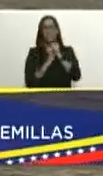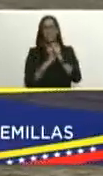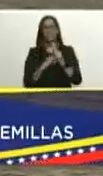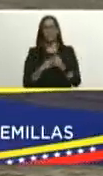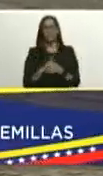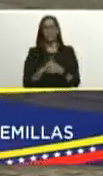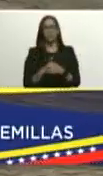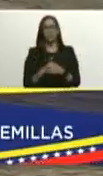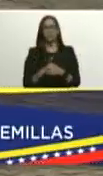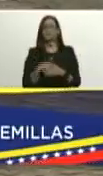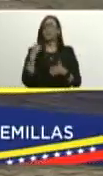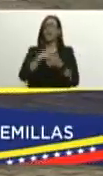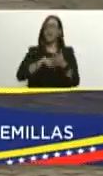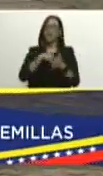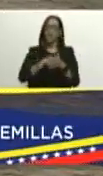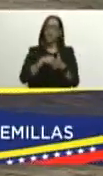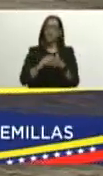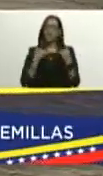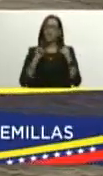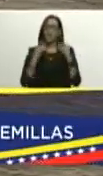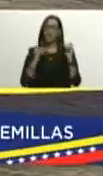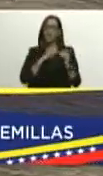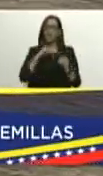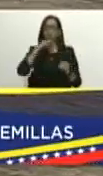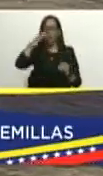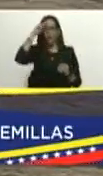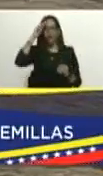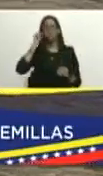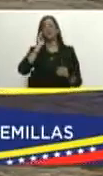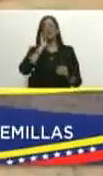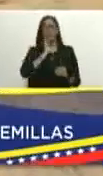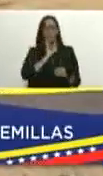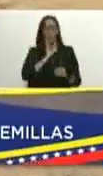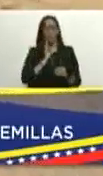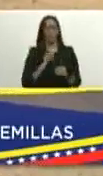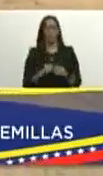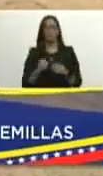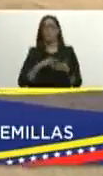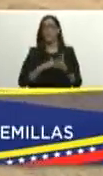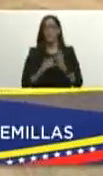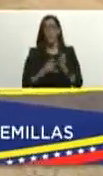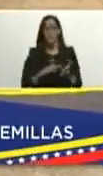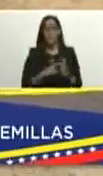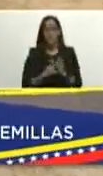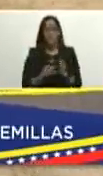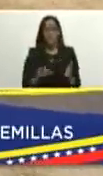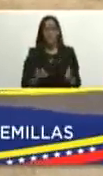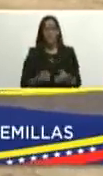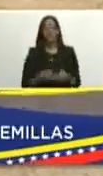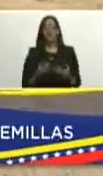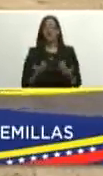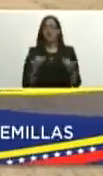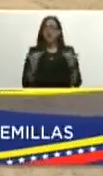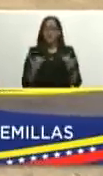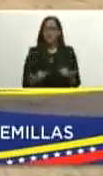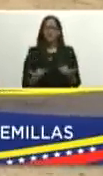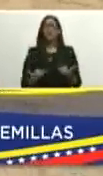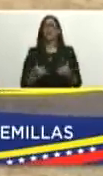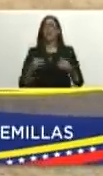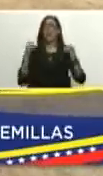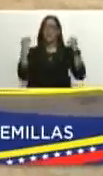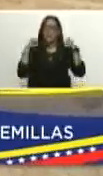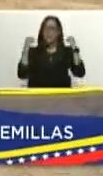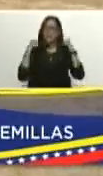de las luchas independentistas nuestro padre libertador Simón Bolívar ¿qué significa eso? la igualdad establecida y practicada